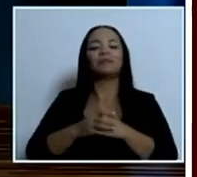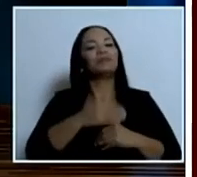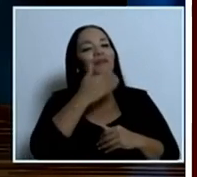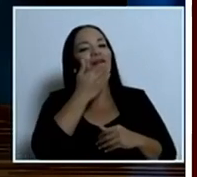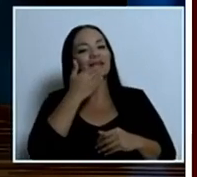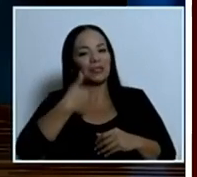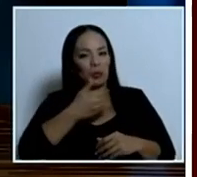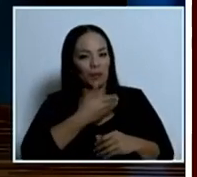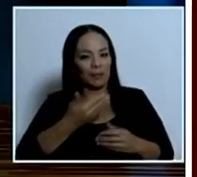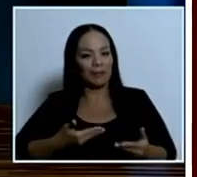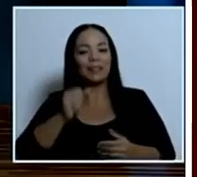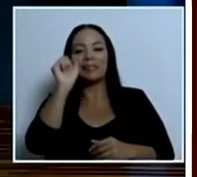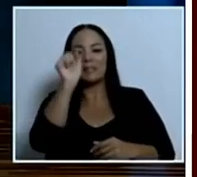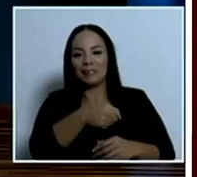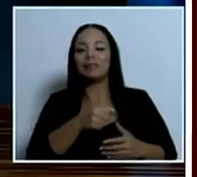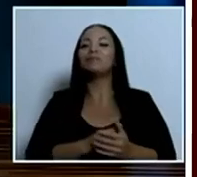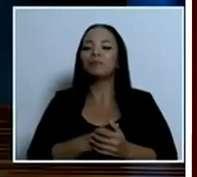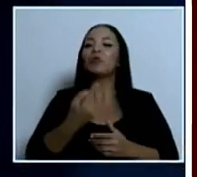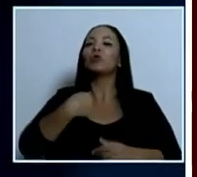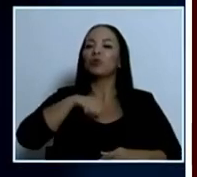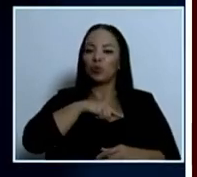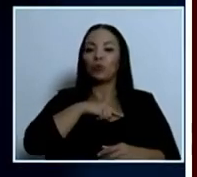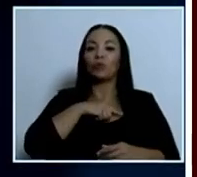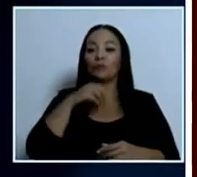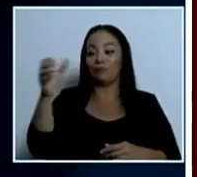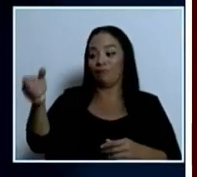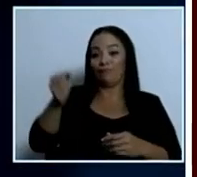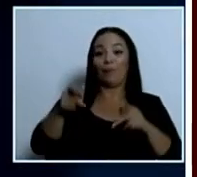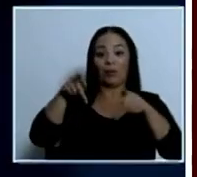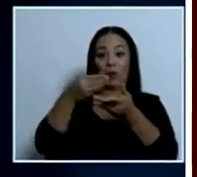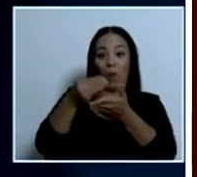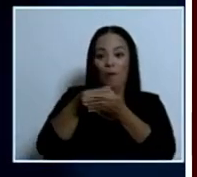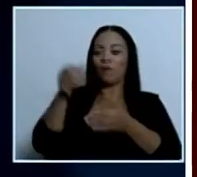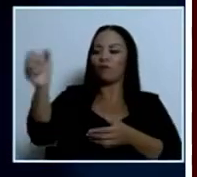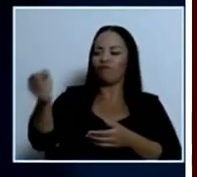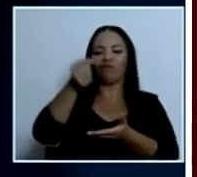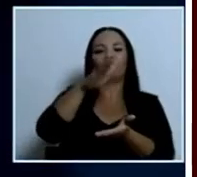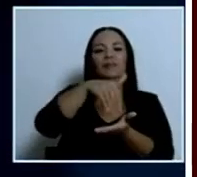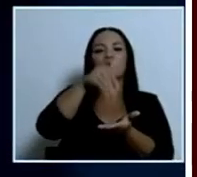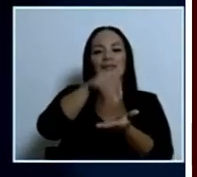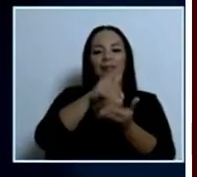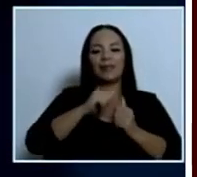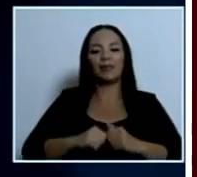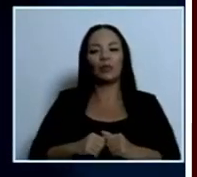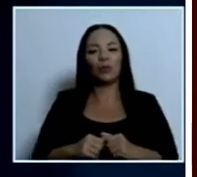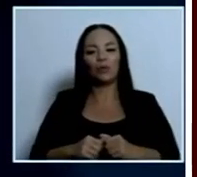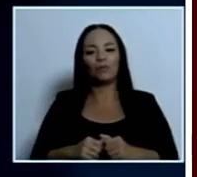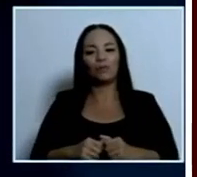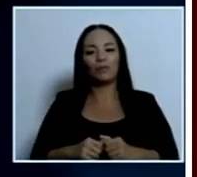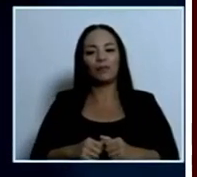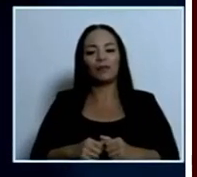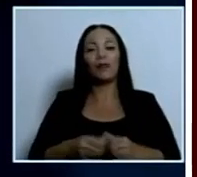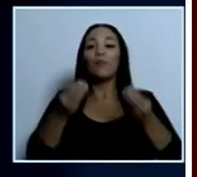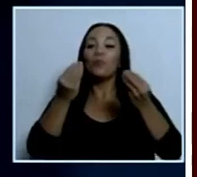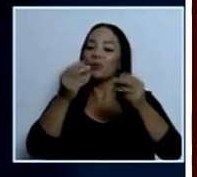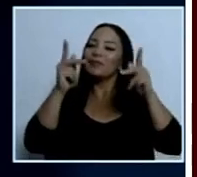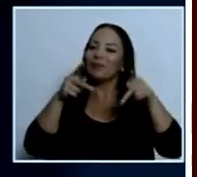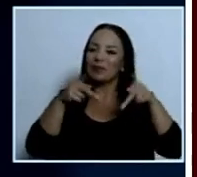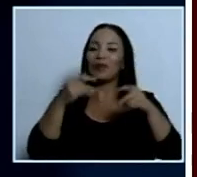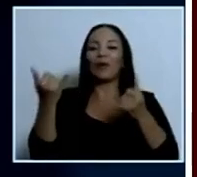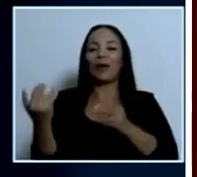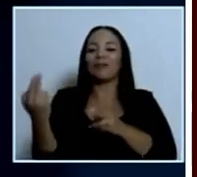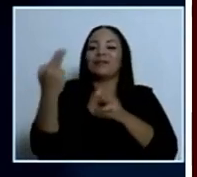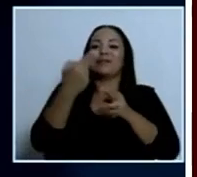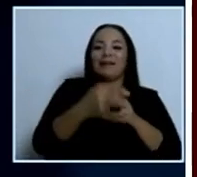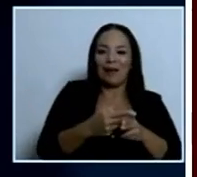presidente. Y efectivamente, lo hemos puesto en el centro. Tanto que muchas personas ya nos llaman el Ministerio de los